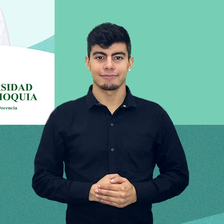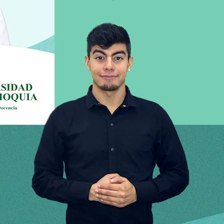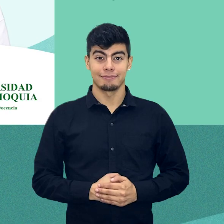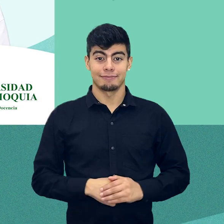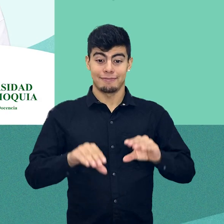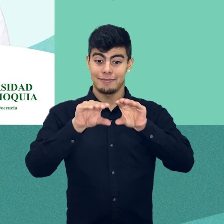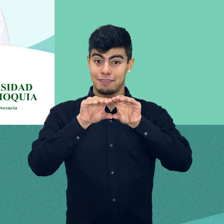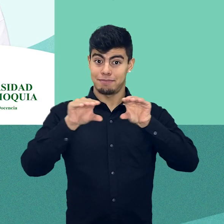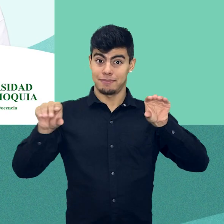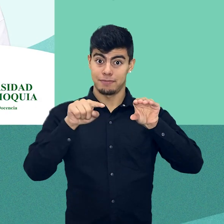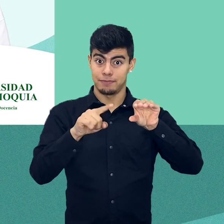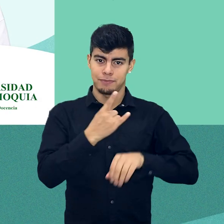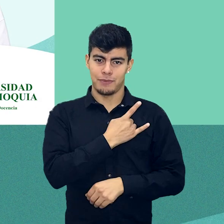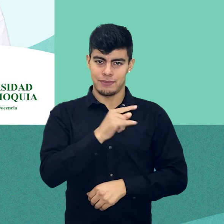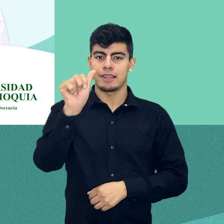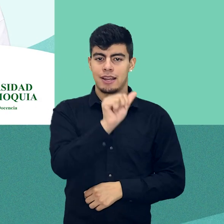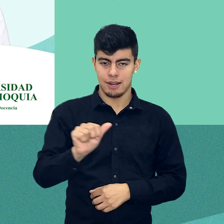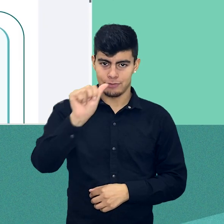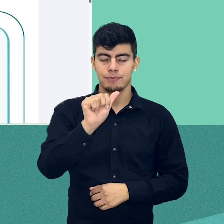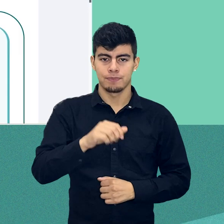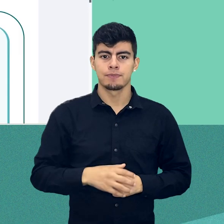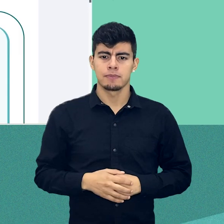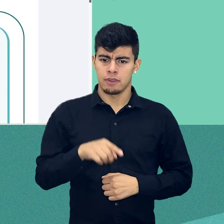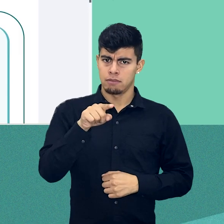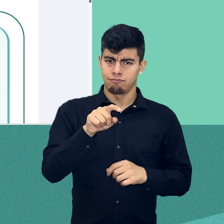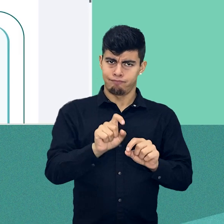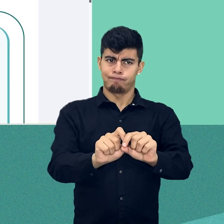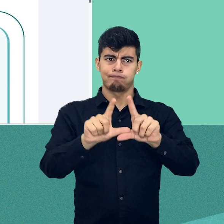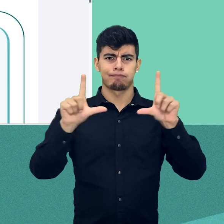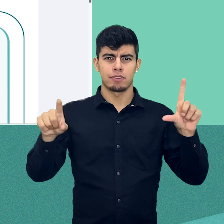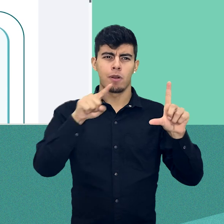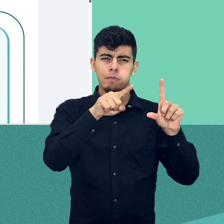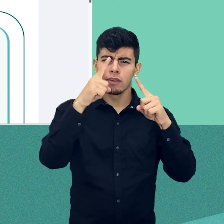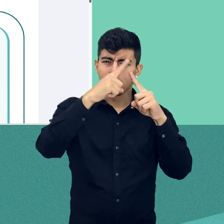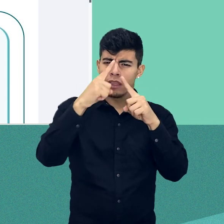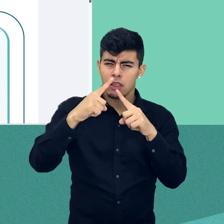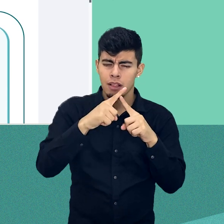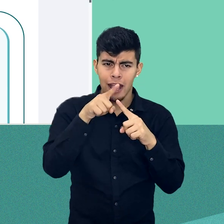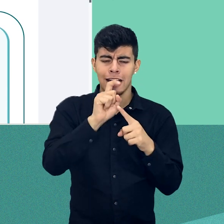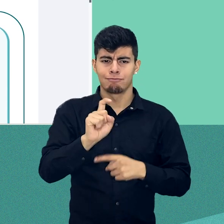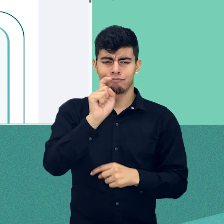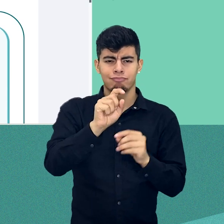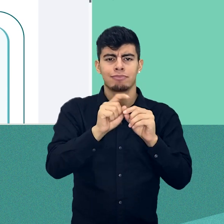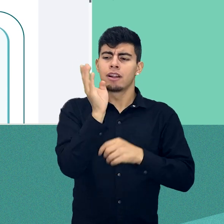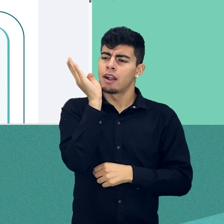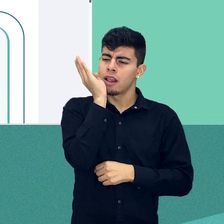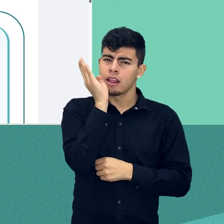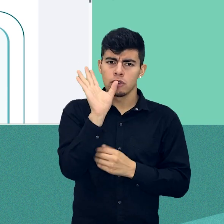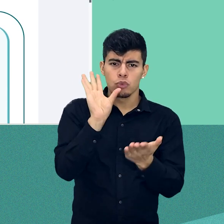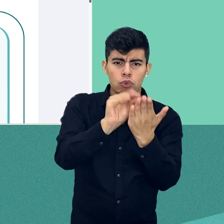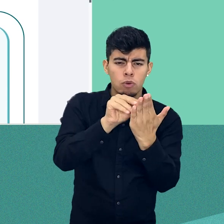¿Cómo resolver una tarea por medio de un audio? En este video, aprenderemos cómo responder una tarea en la plataforma